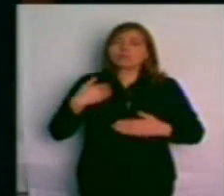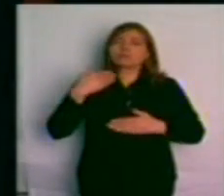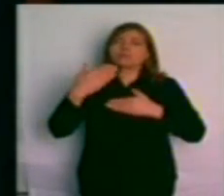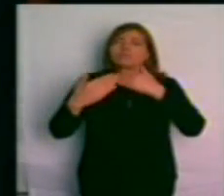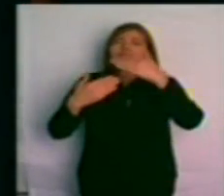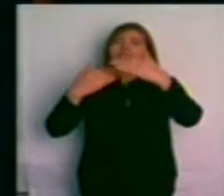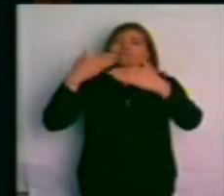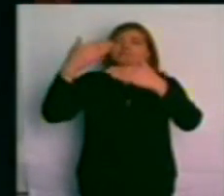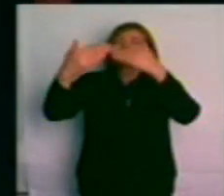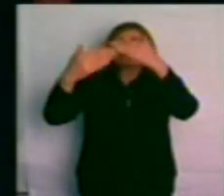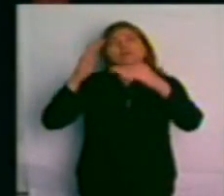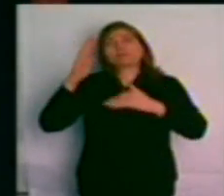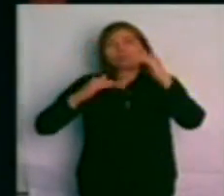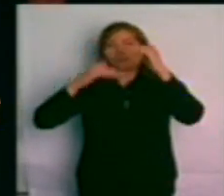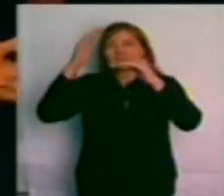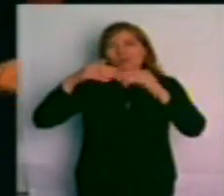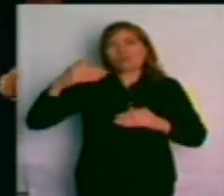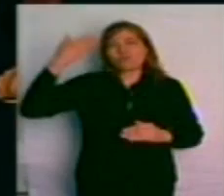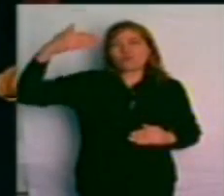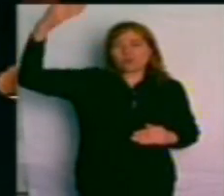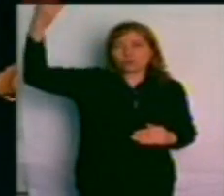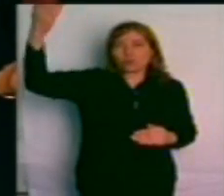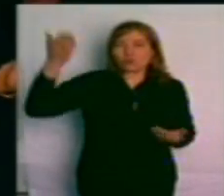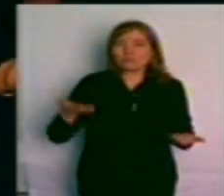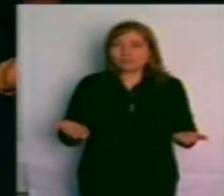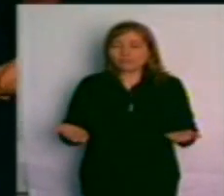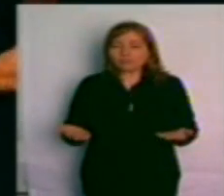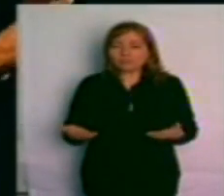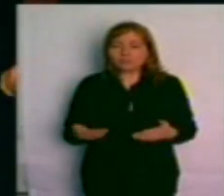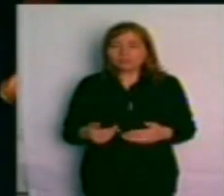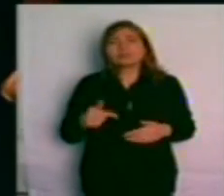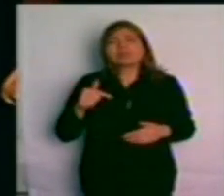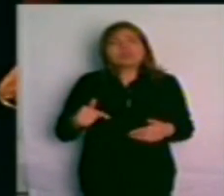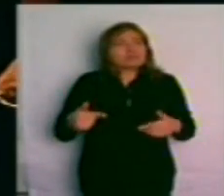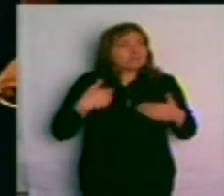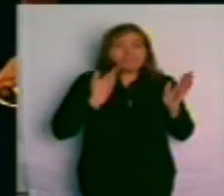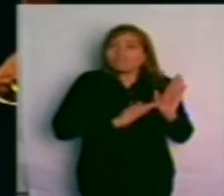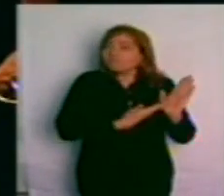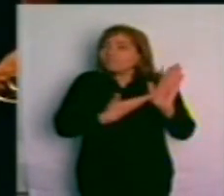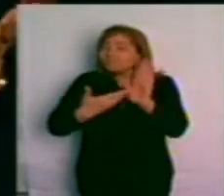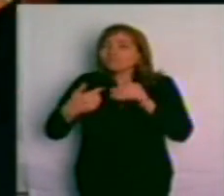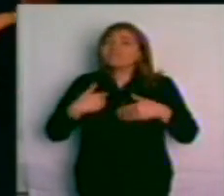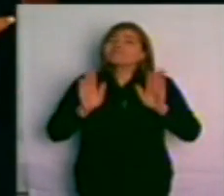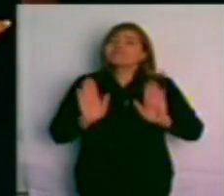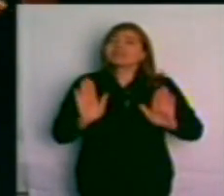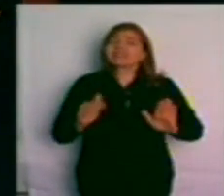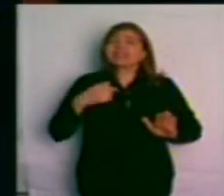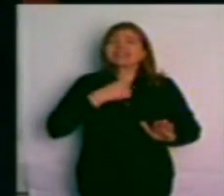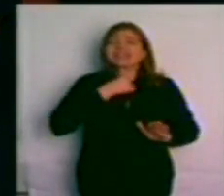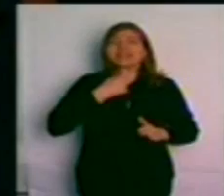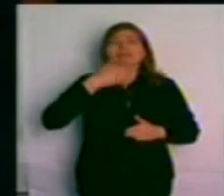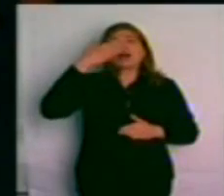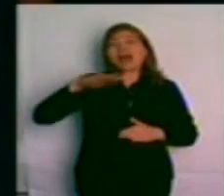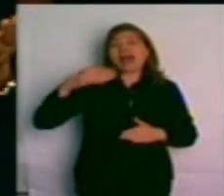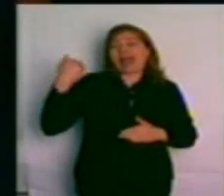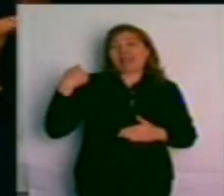construcción de ese futuro. Esto era lo que queríamos culminar el año